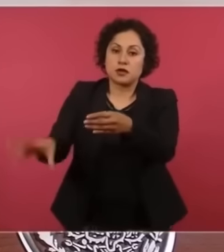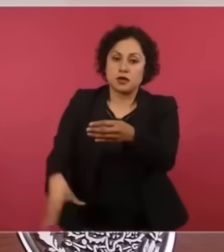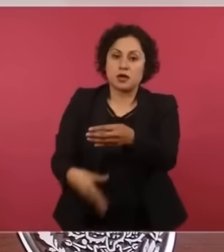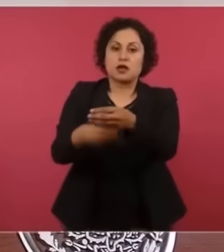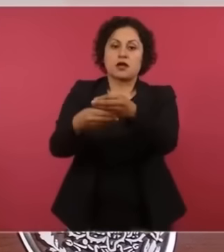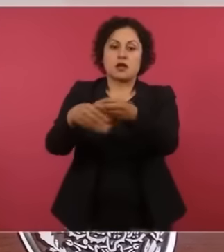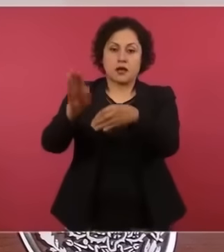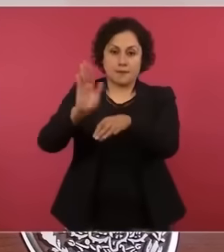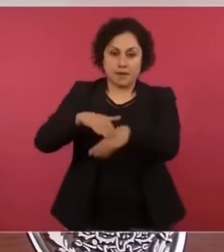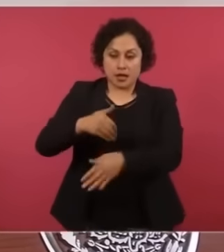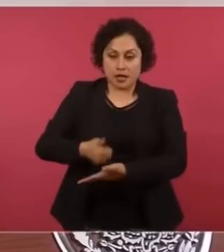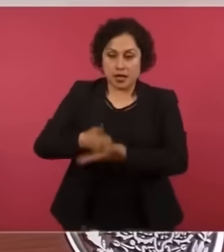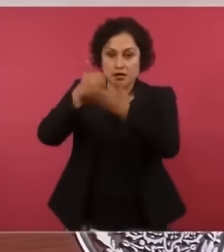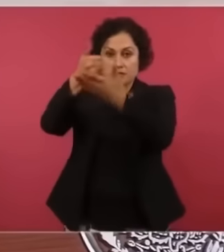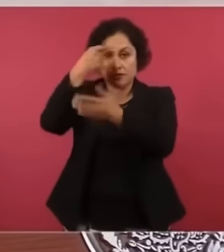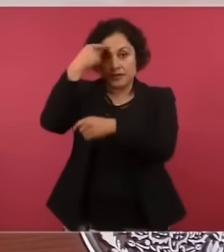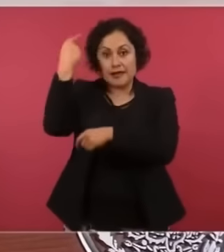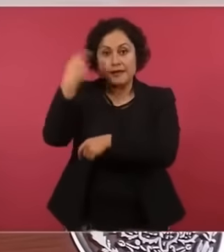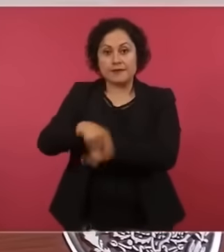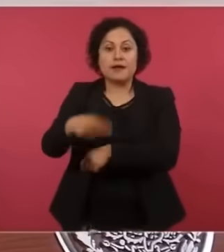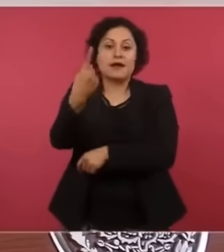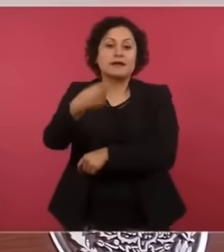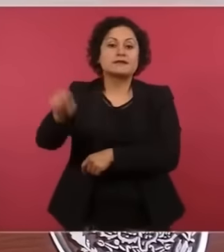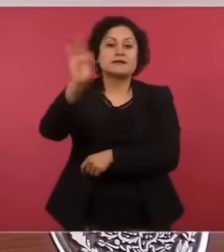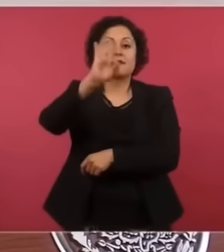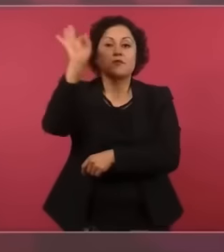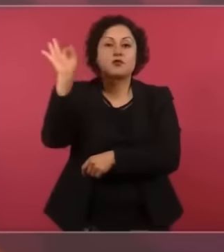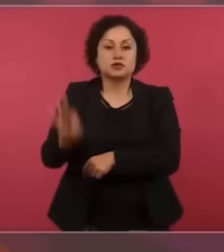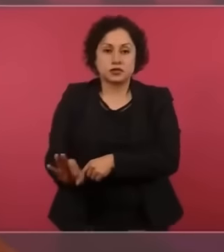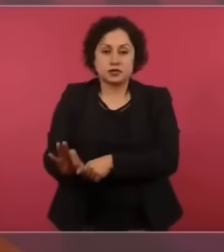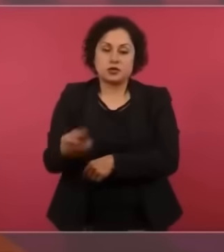¿De dónde sacar el dinero para ese fondo? Segundo,